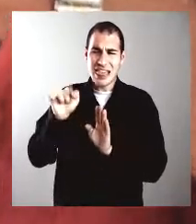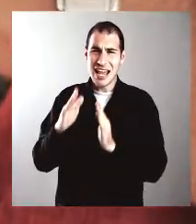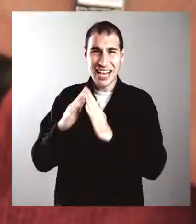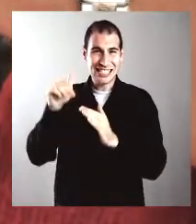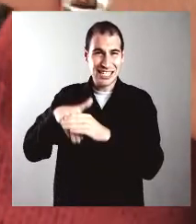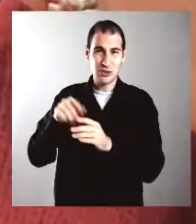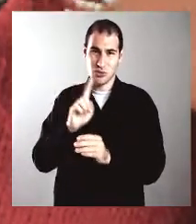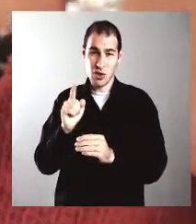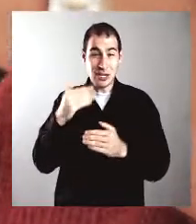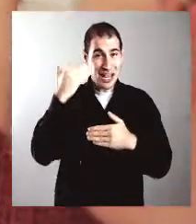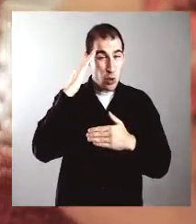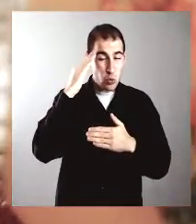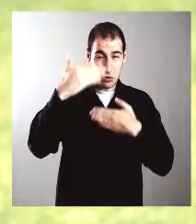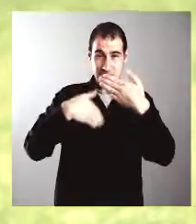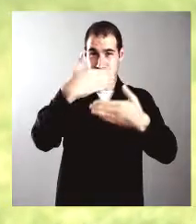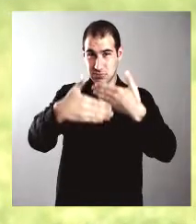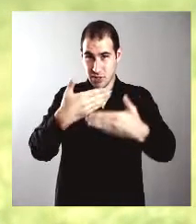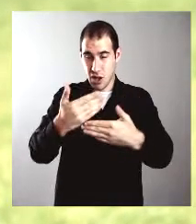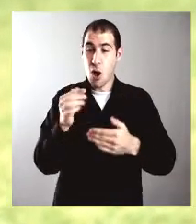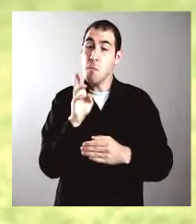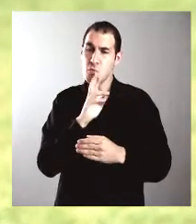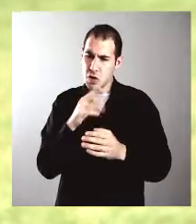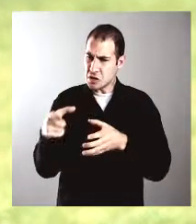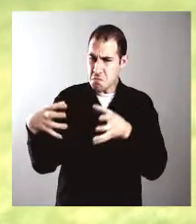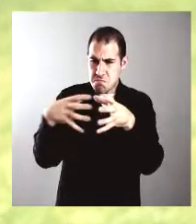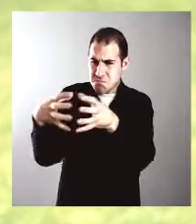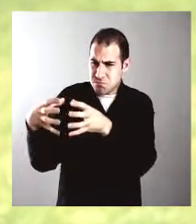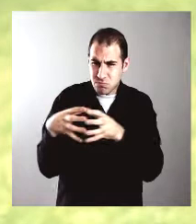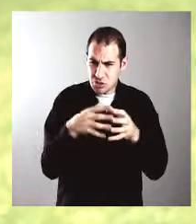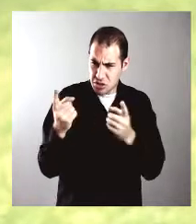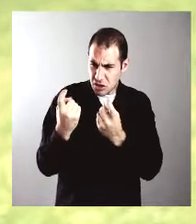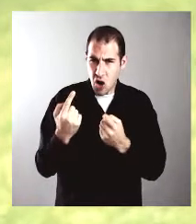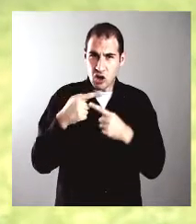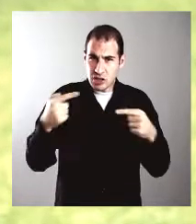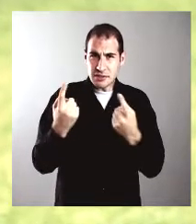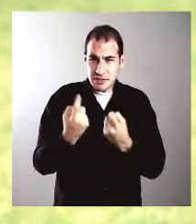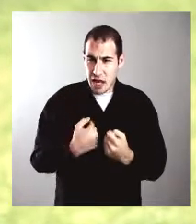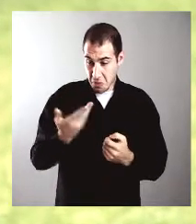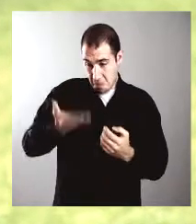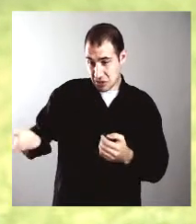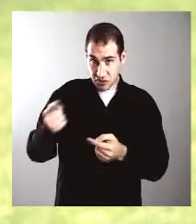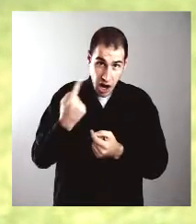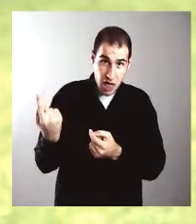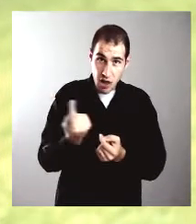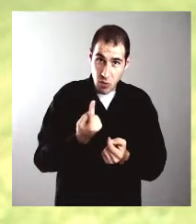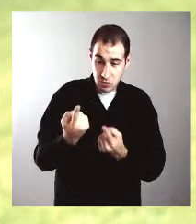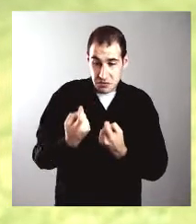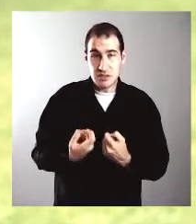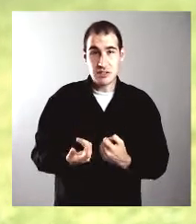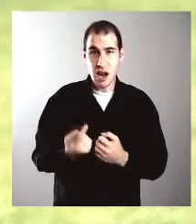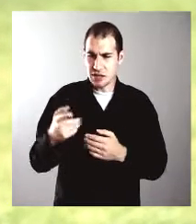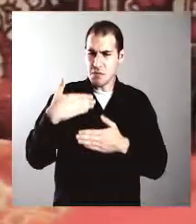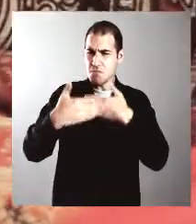por la misma evolución cultural. Las mujeres se organizaron, empezaron a sentir necesidades como seres humanos que conviven a